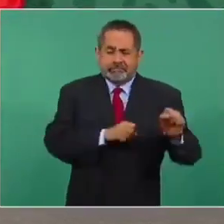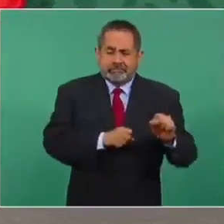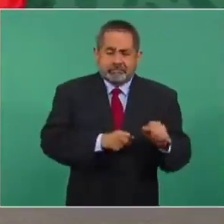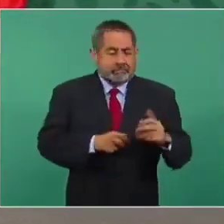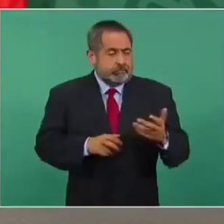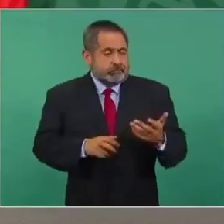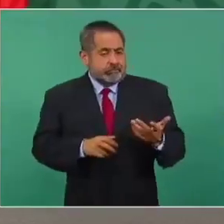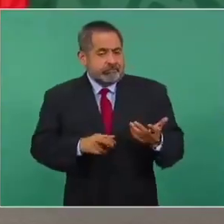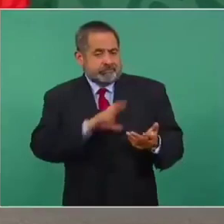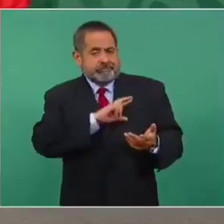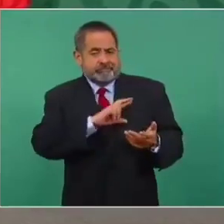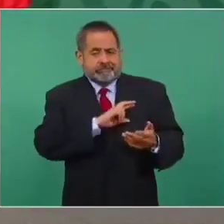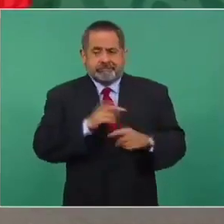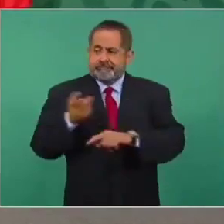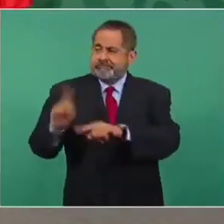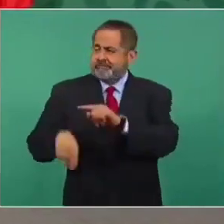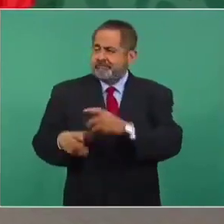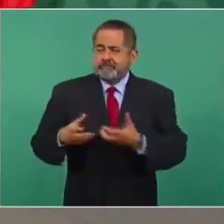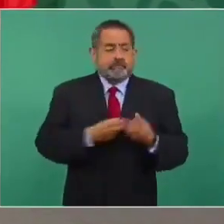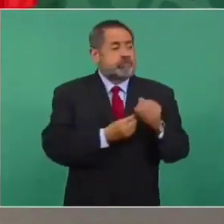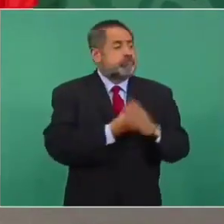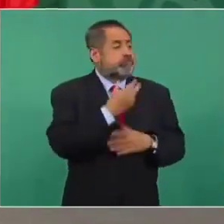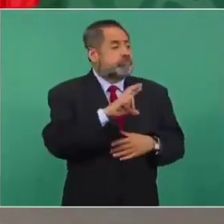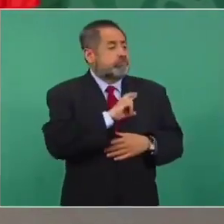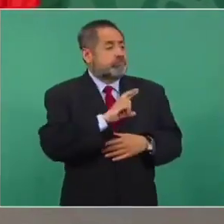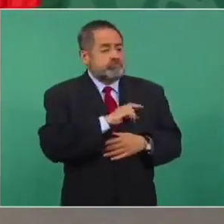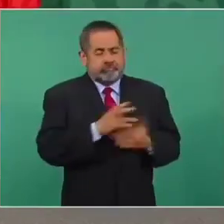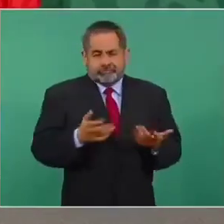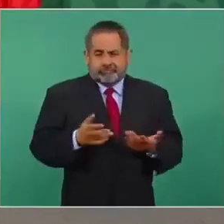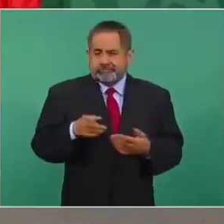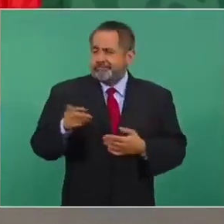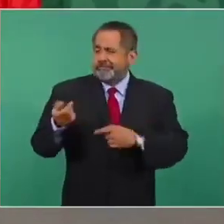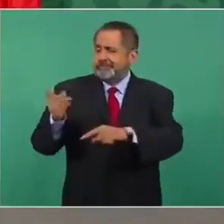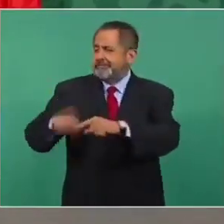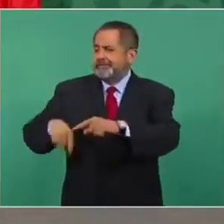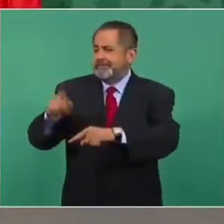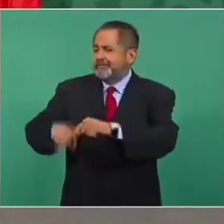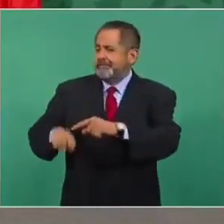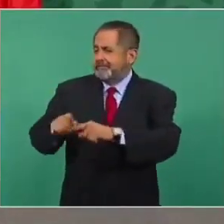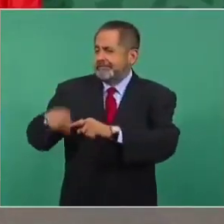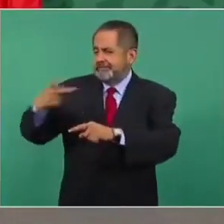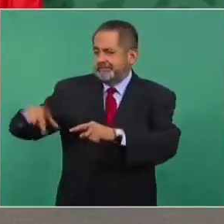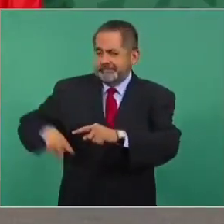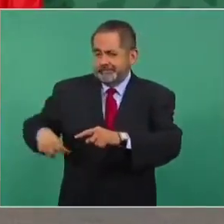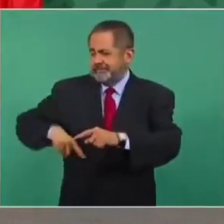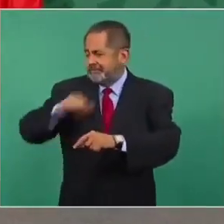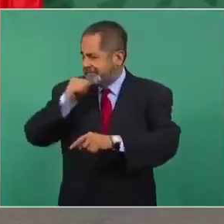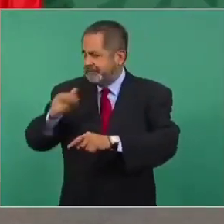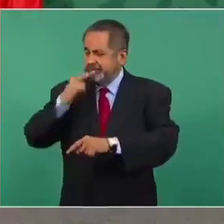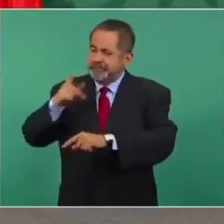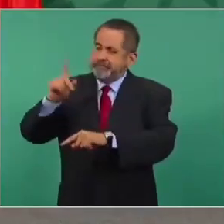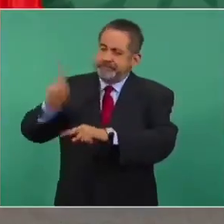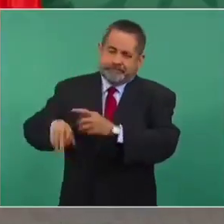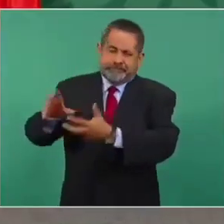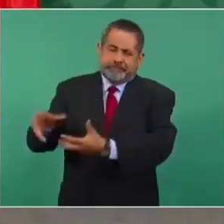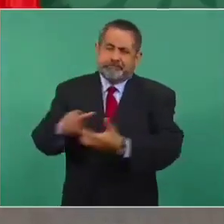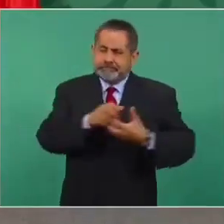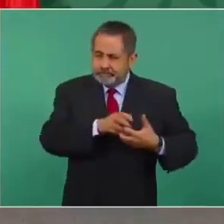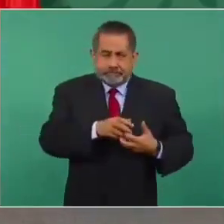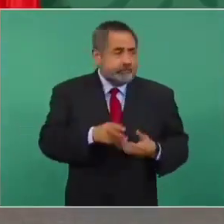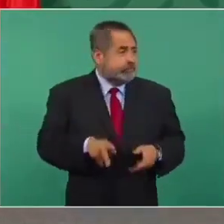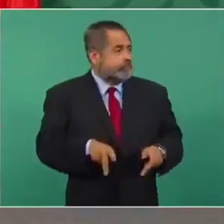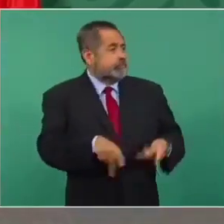convertir lo público en privado, es